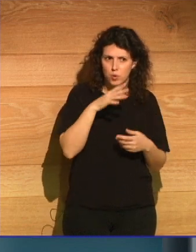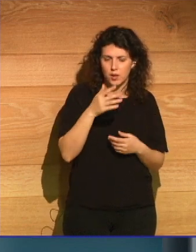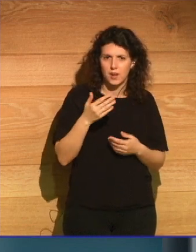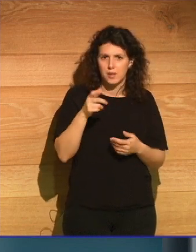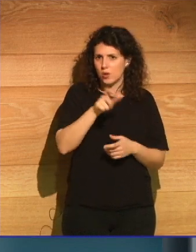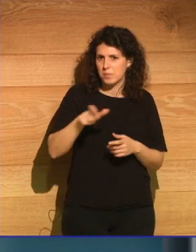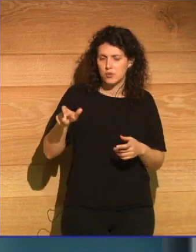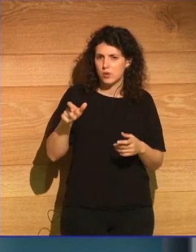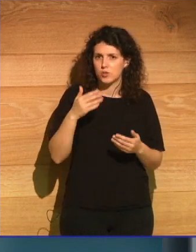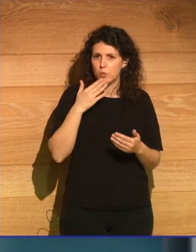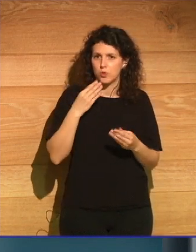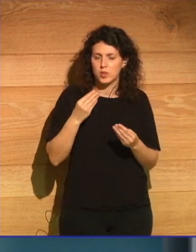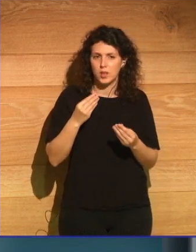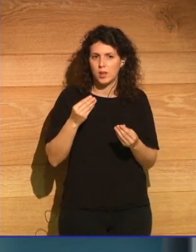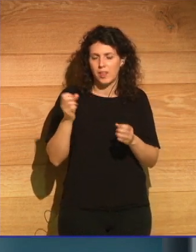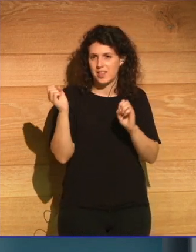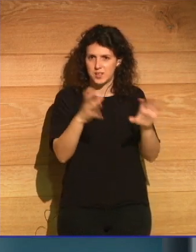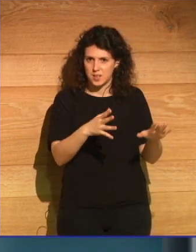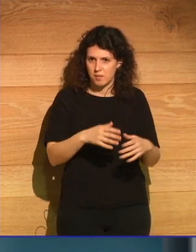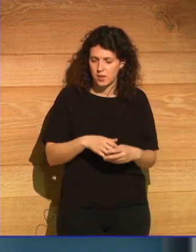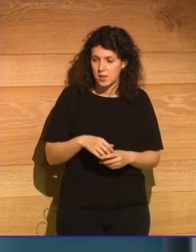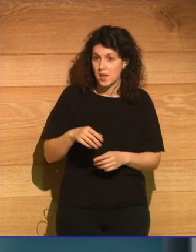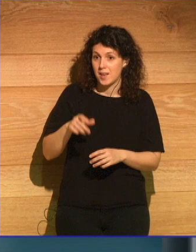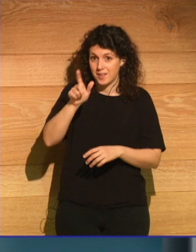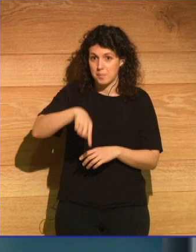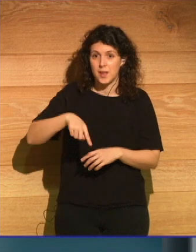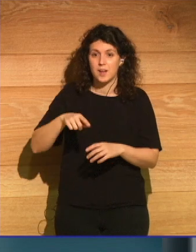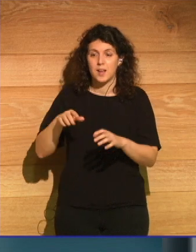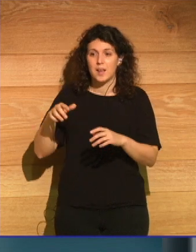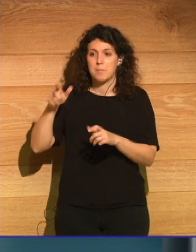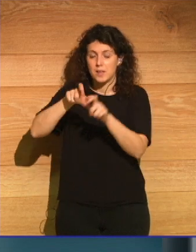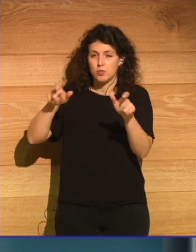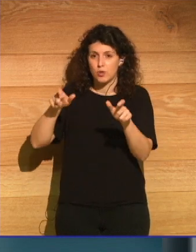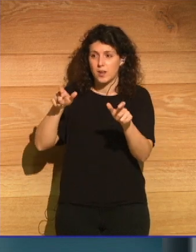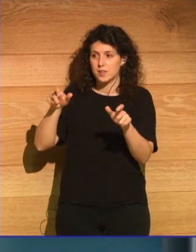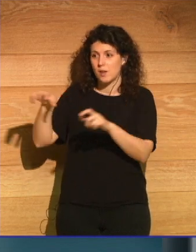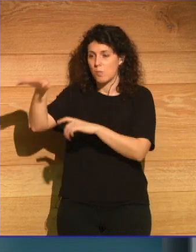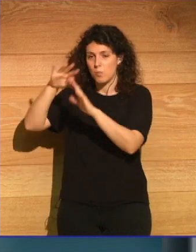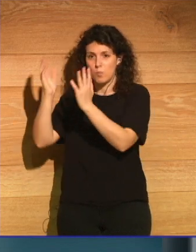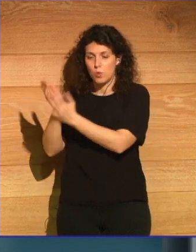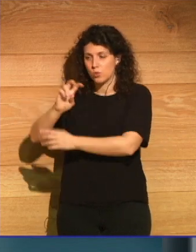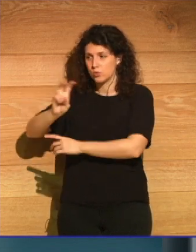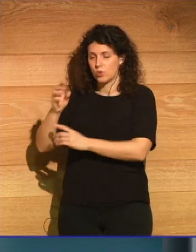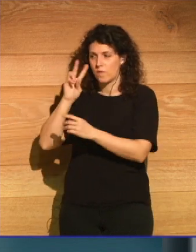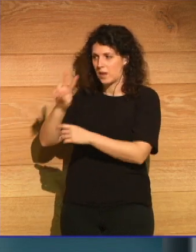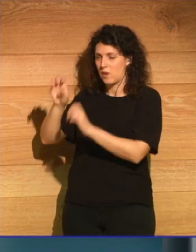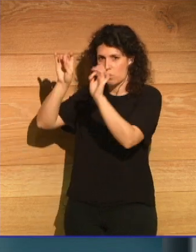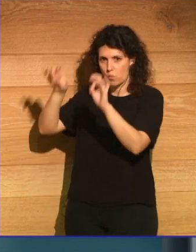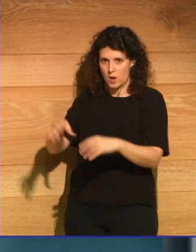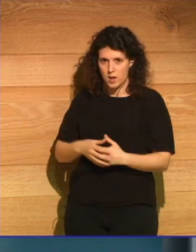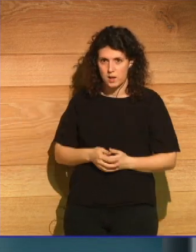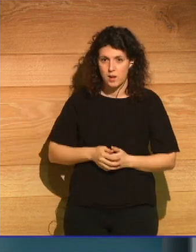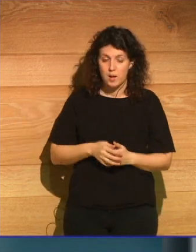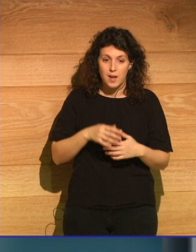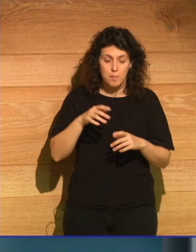y así es como los imperios veían a otras tierras a otras a otras gentes el problema es que hoy en día